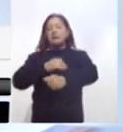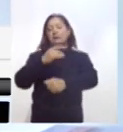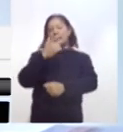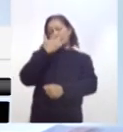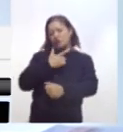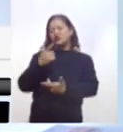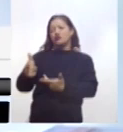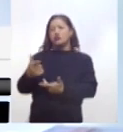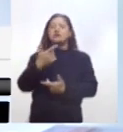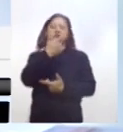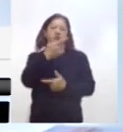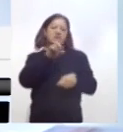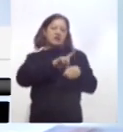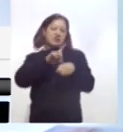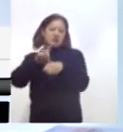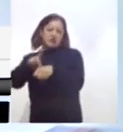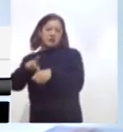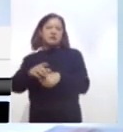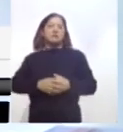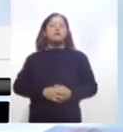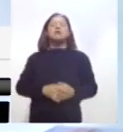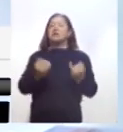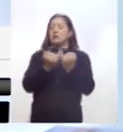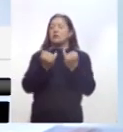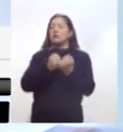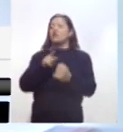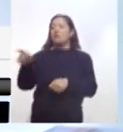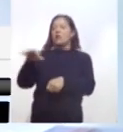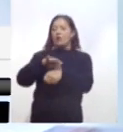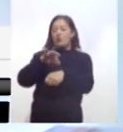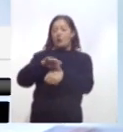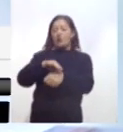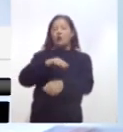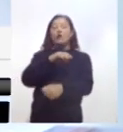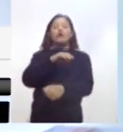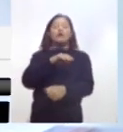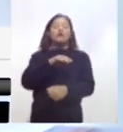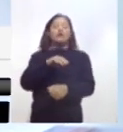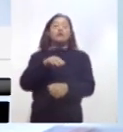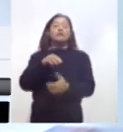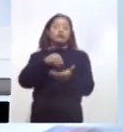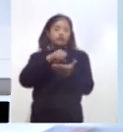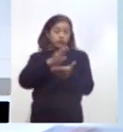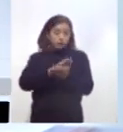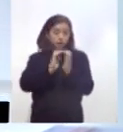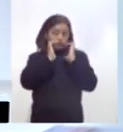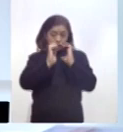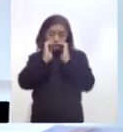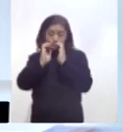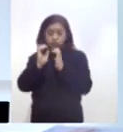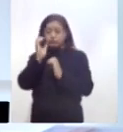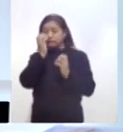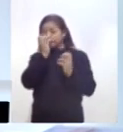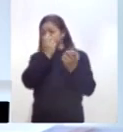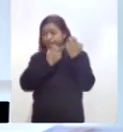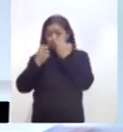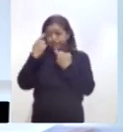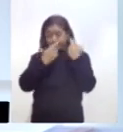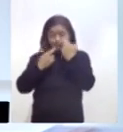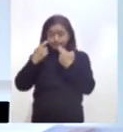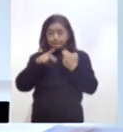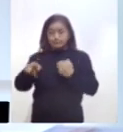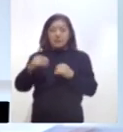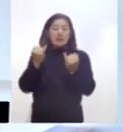semana, también independientemente el área médica da consultas de manera aleatoria, pero además se hacen pases de lista